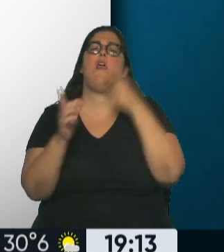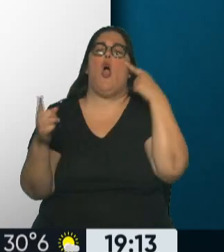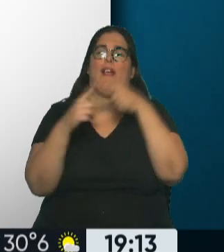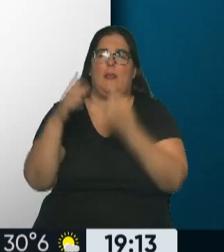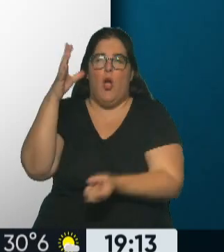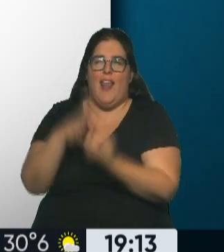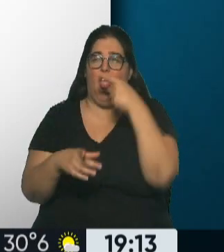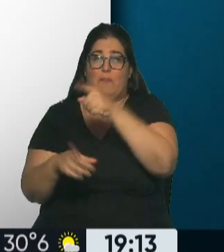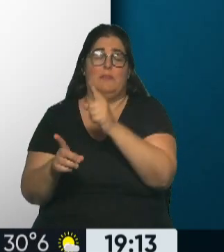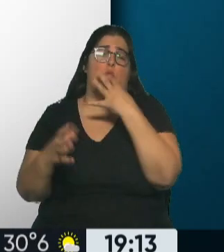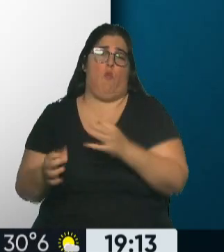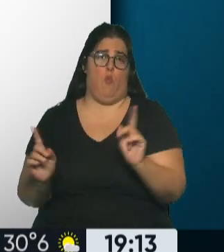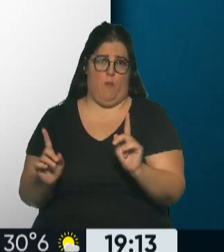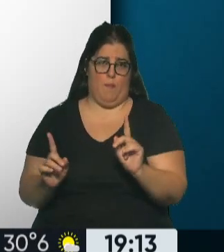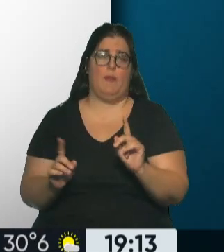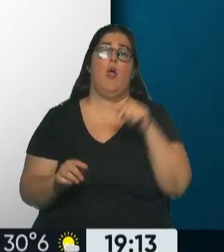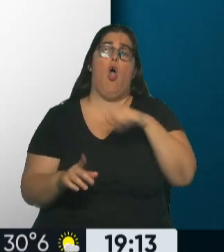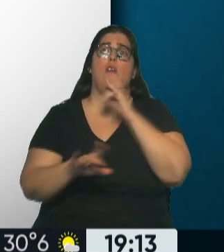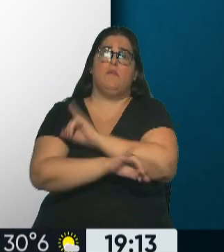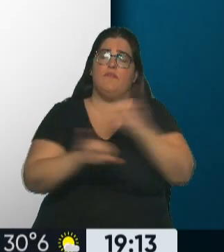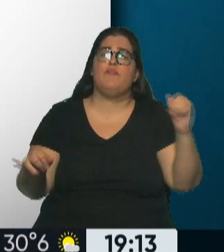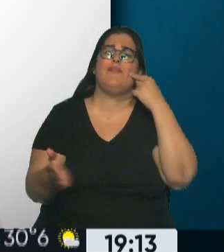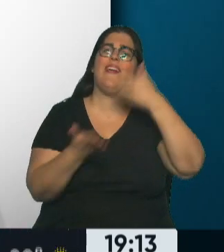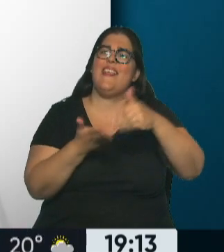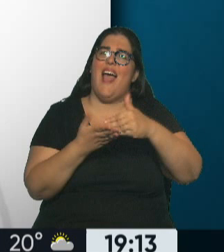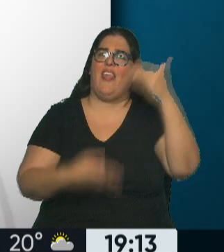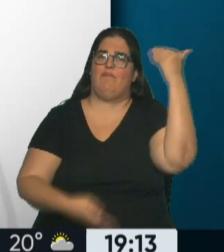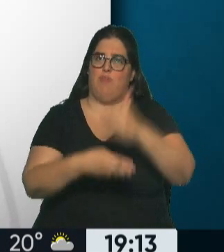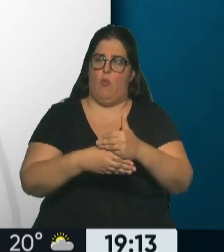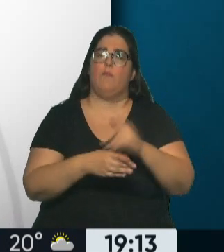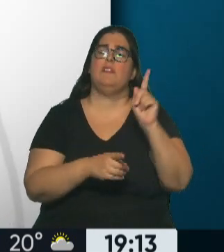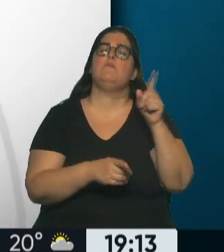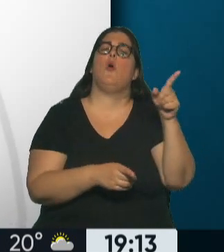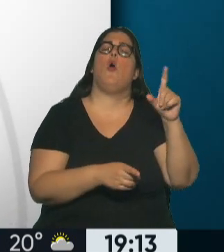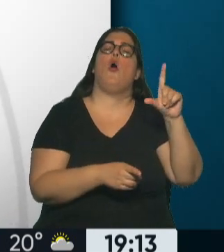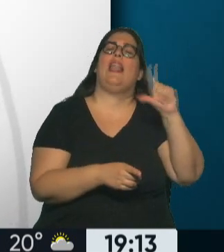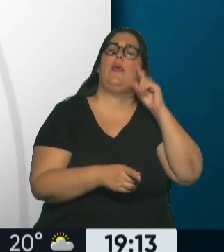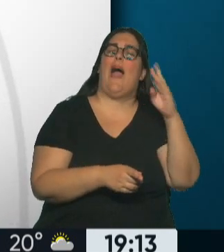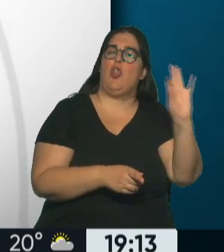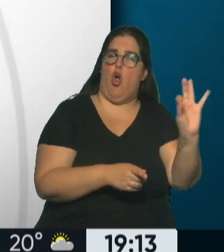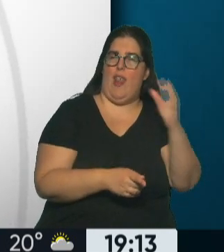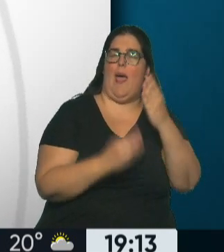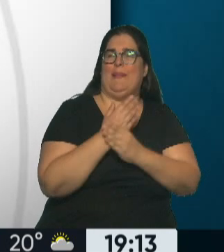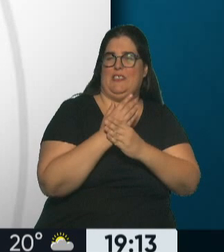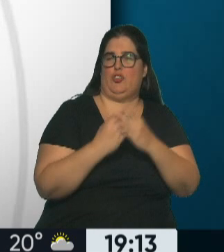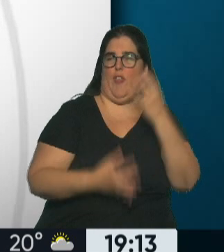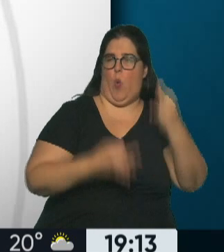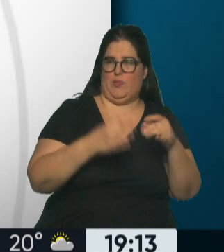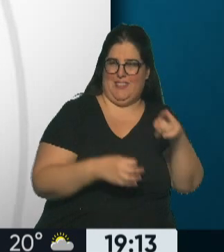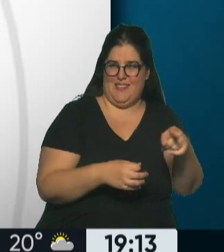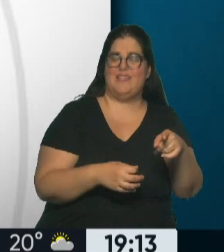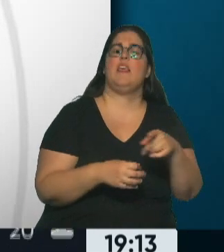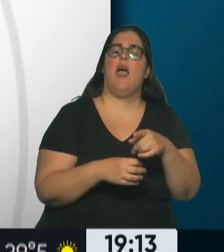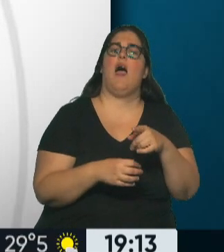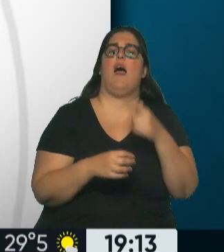que fueron creados, hoy se informó el CR de INADI. Y en este sentido, Mario Cuño Libarona, Ministro de Justicia, enfatizó que, comillas,